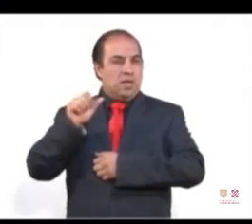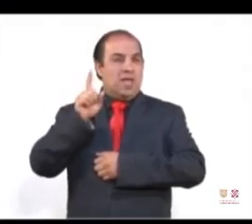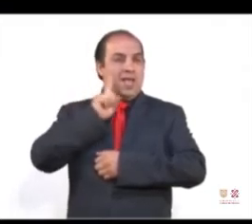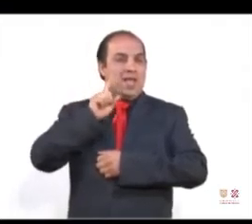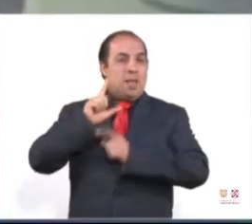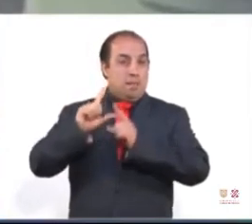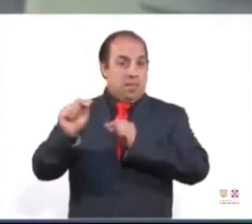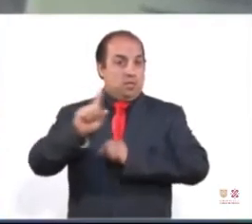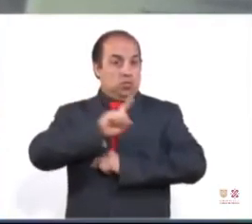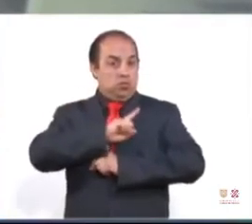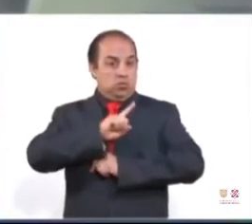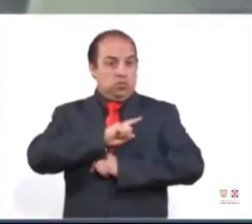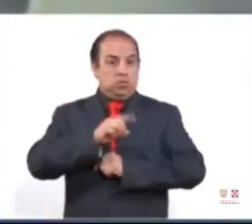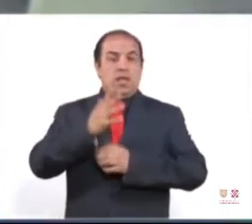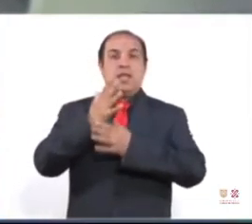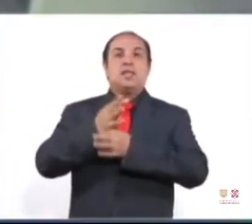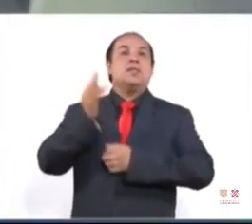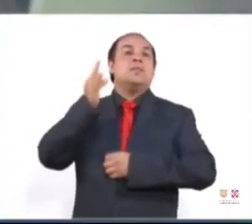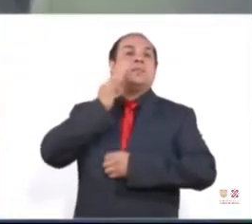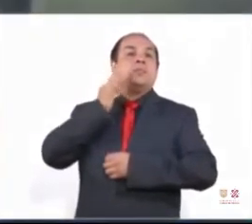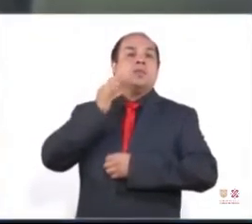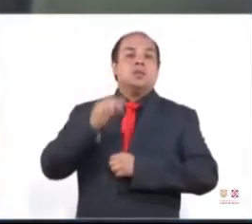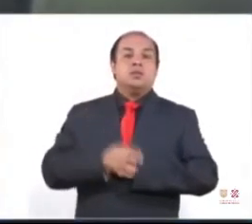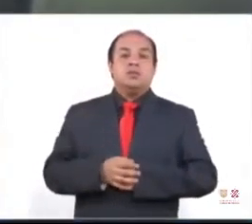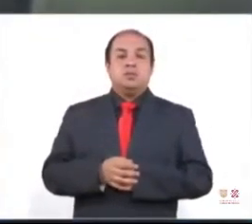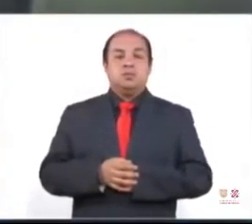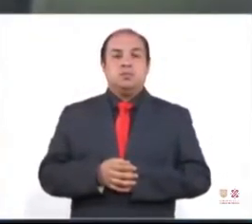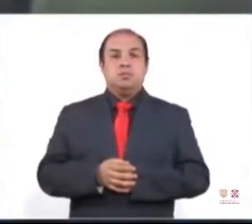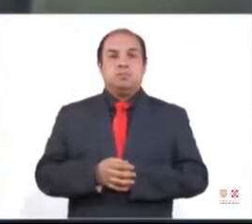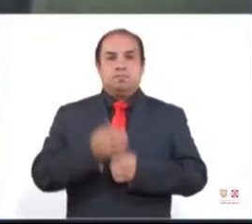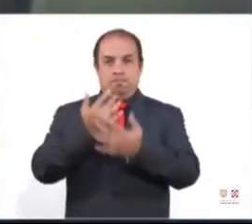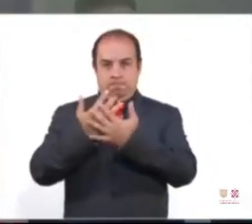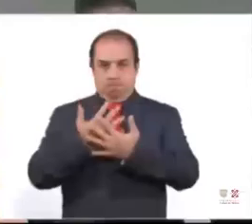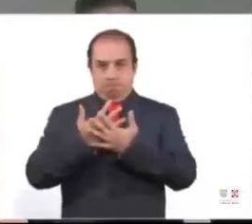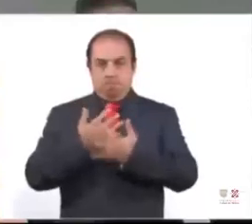Esta es la declaración del fiscal. Hasta este momento. Abre un segundo.